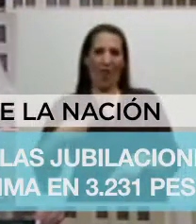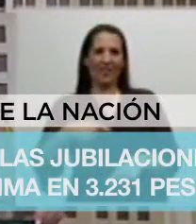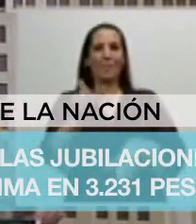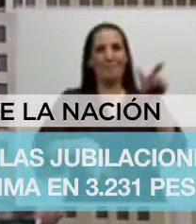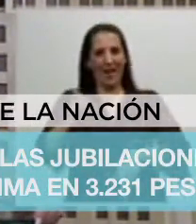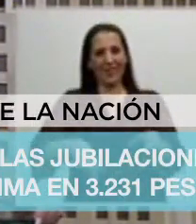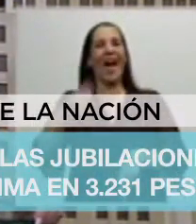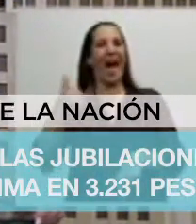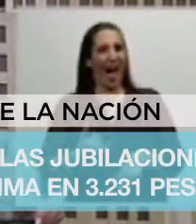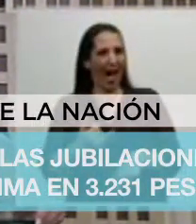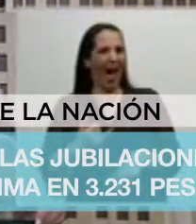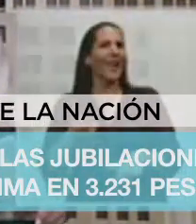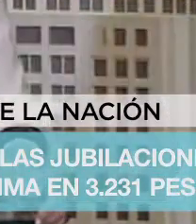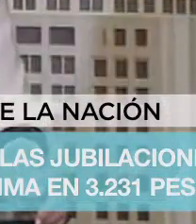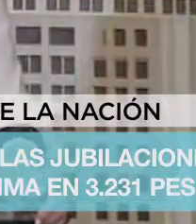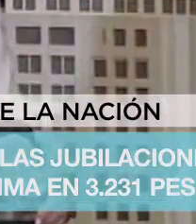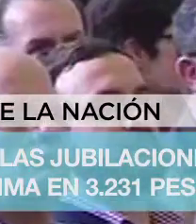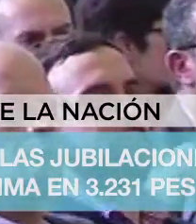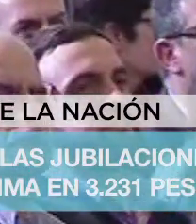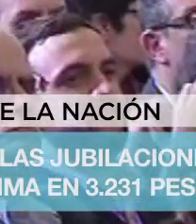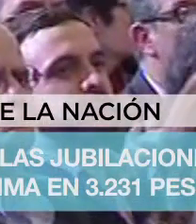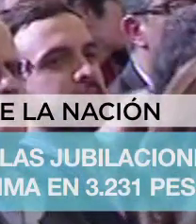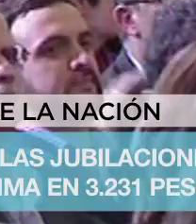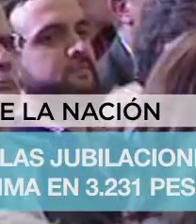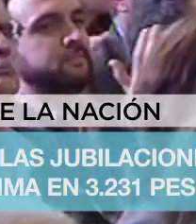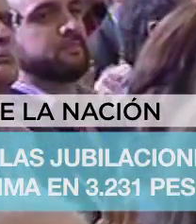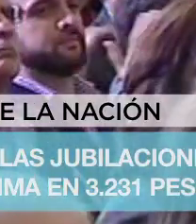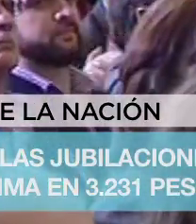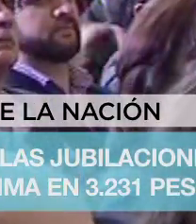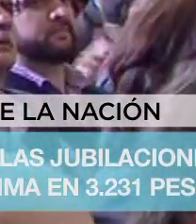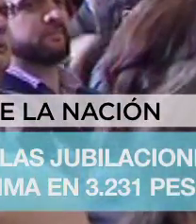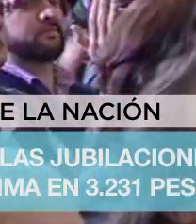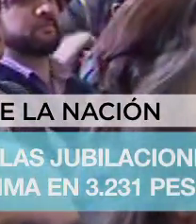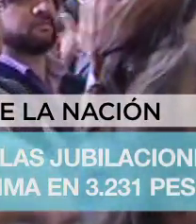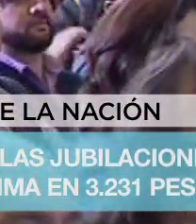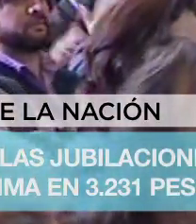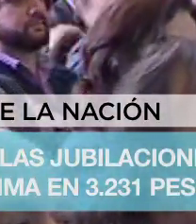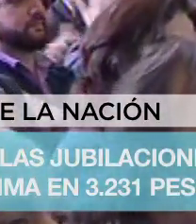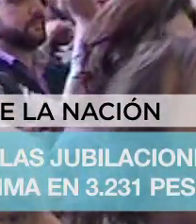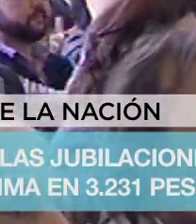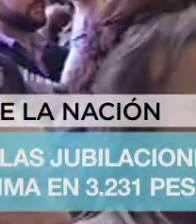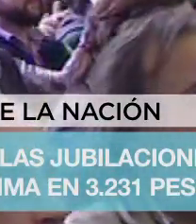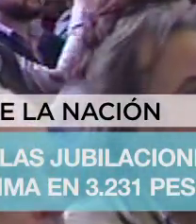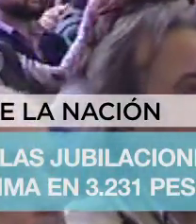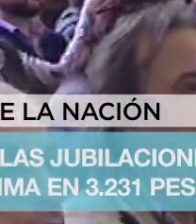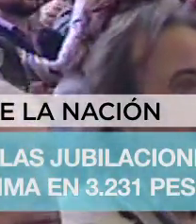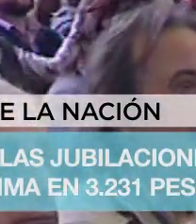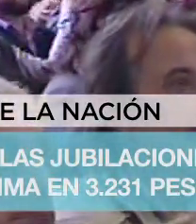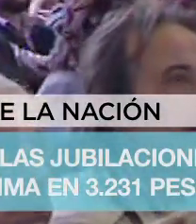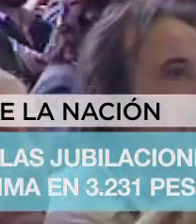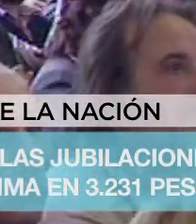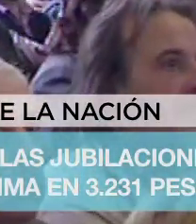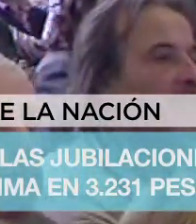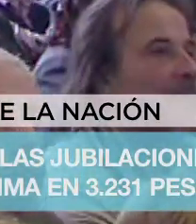para